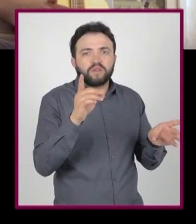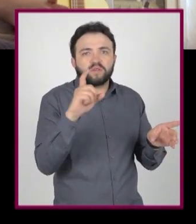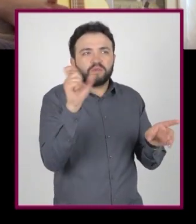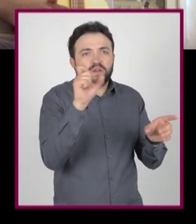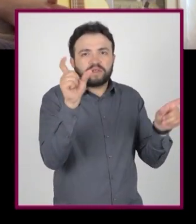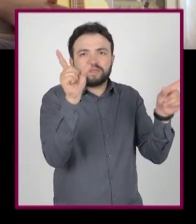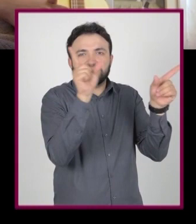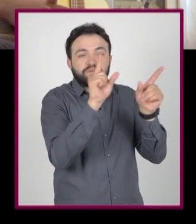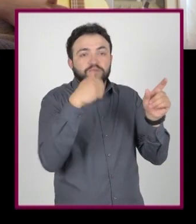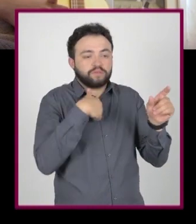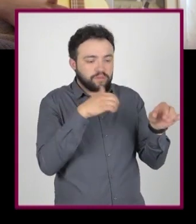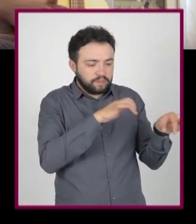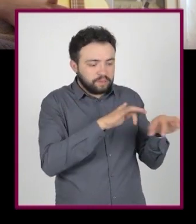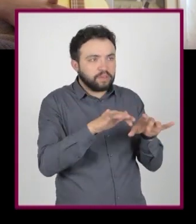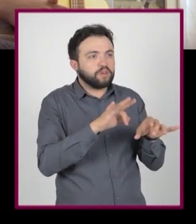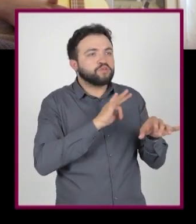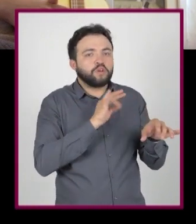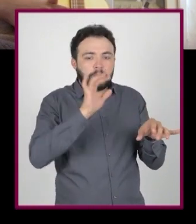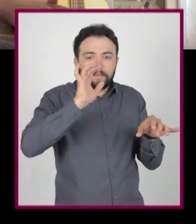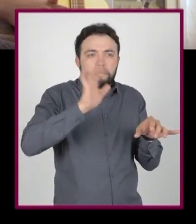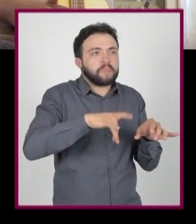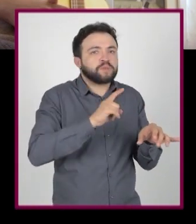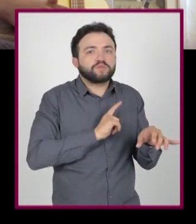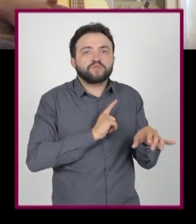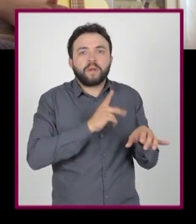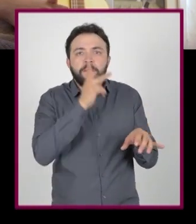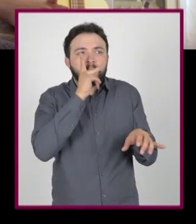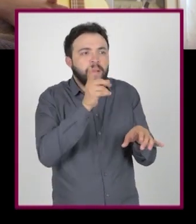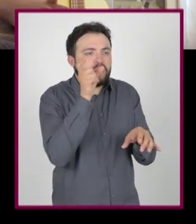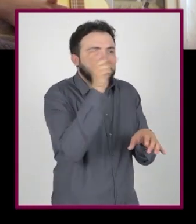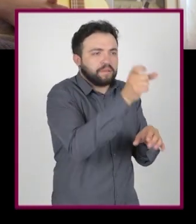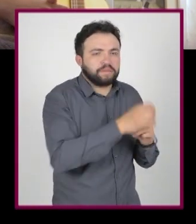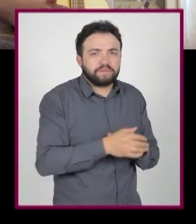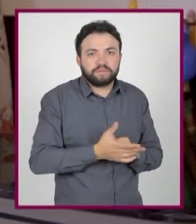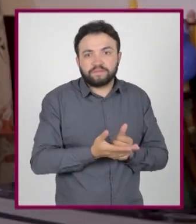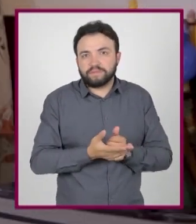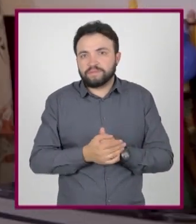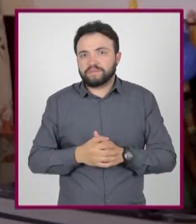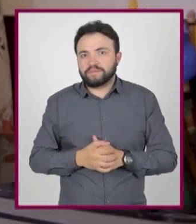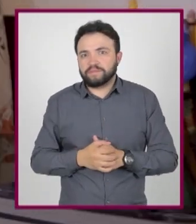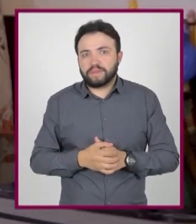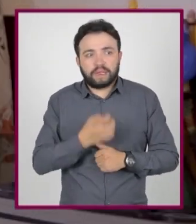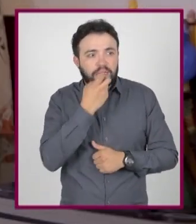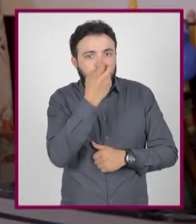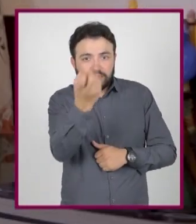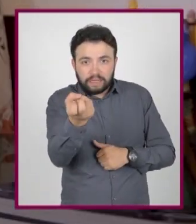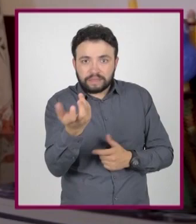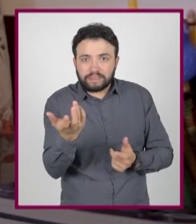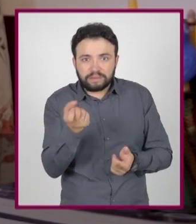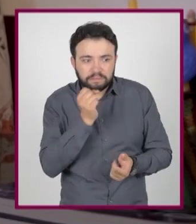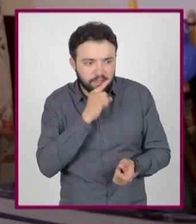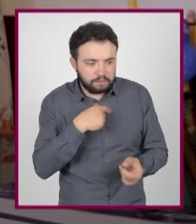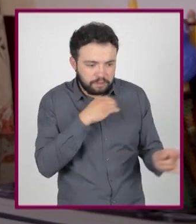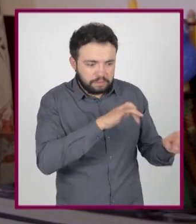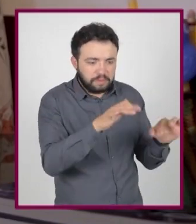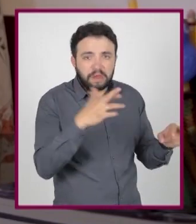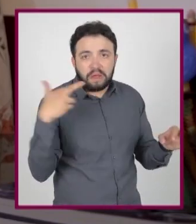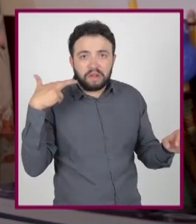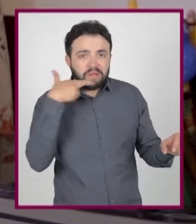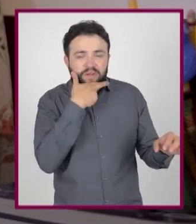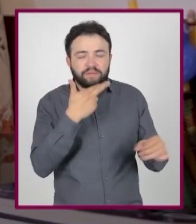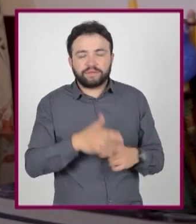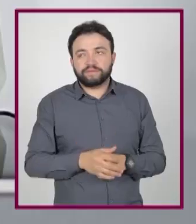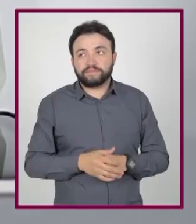escribes. ¿Cómo se llama? ¿Texto predictivo? ¡Este! Se permite escribir lo que necesita.